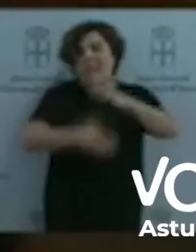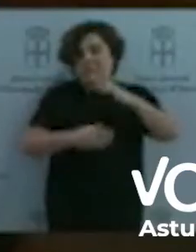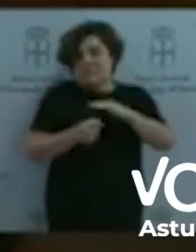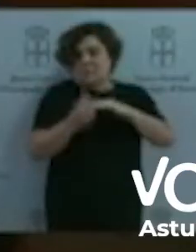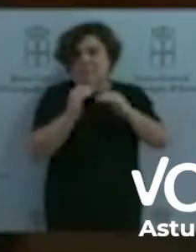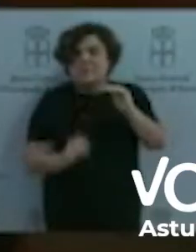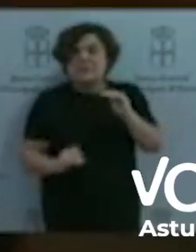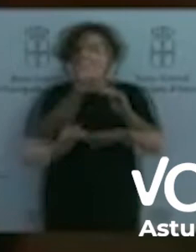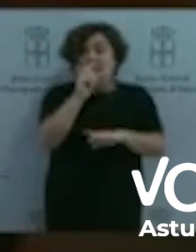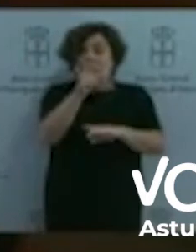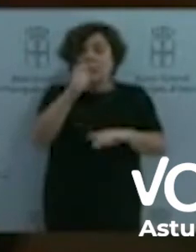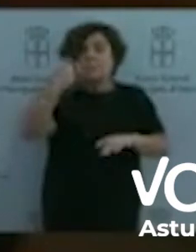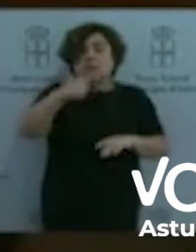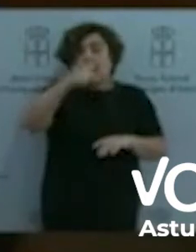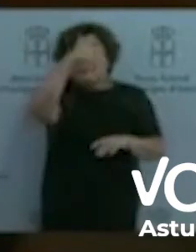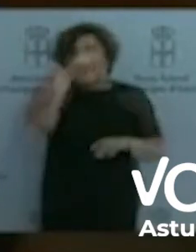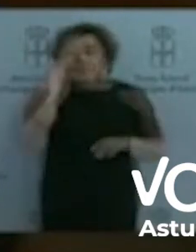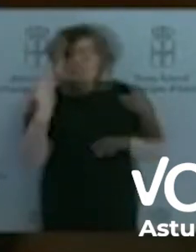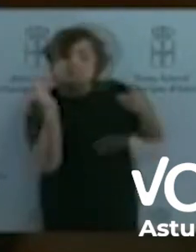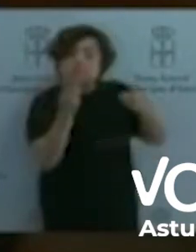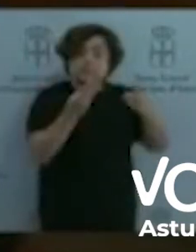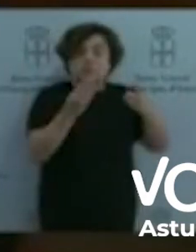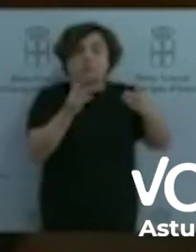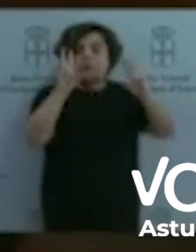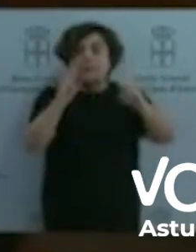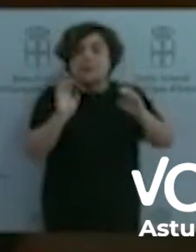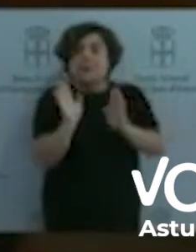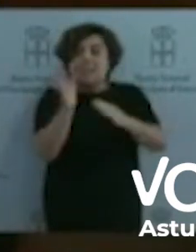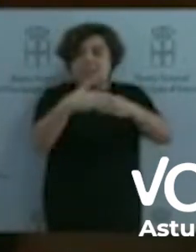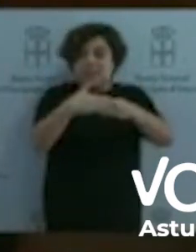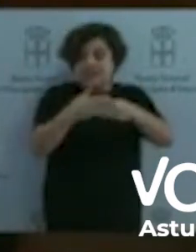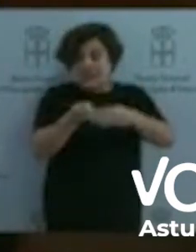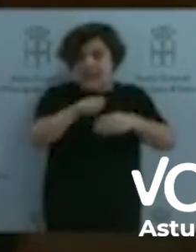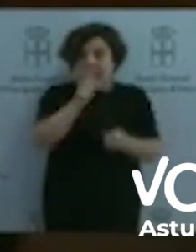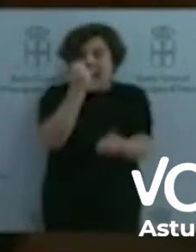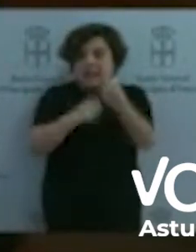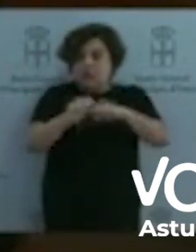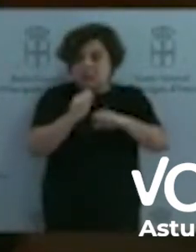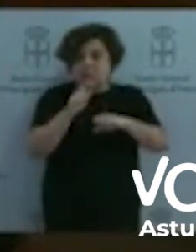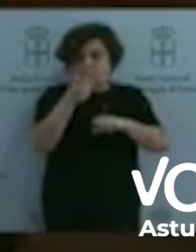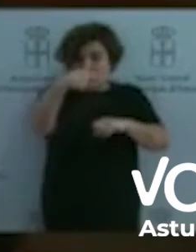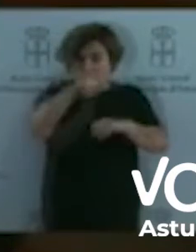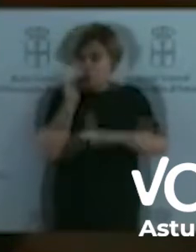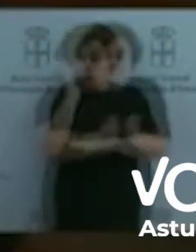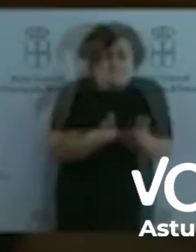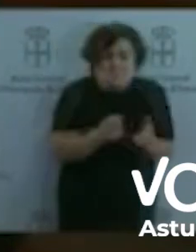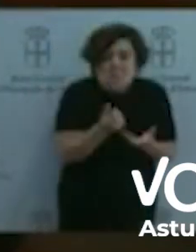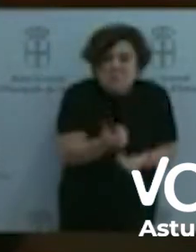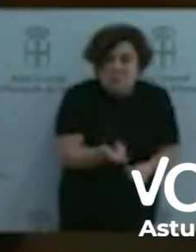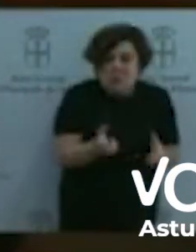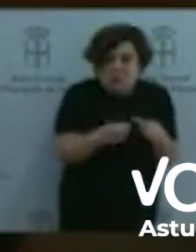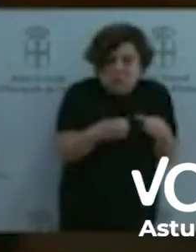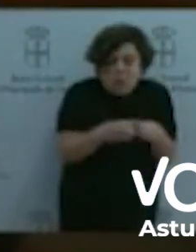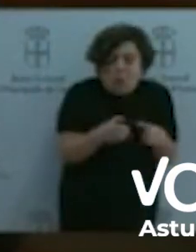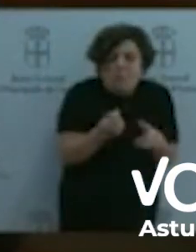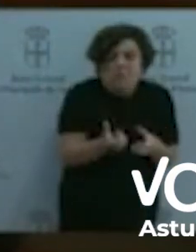Recordamos al presidente anunciando que no iba a dejar a nadie atrás, ya que ustedes lo han organizado, a ustedes les corresponde dar la solución. No dejen atrás